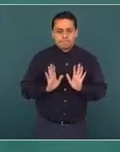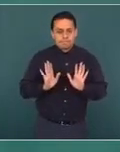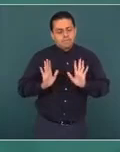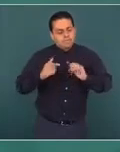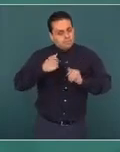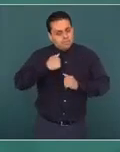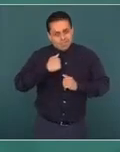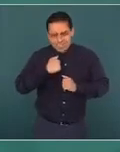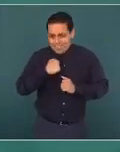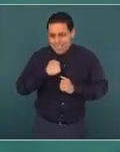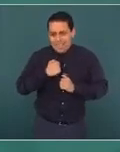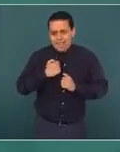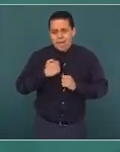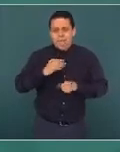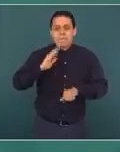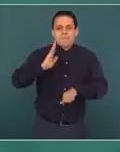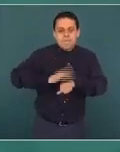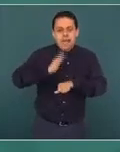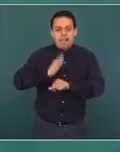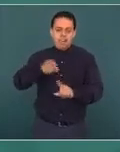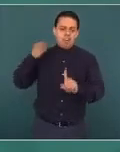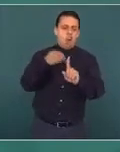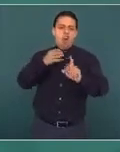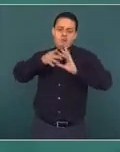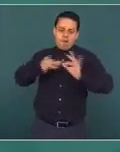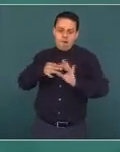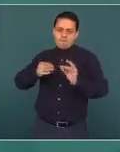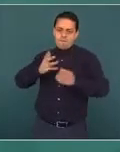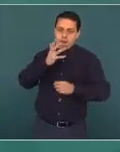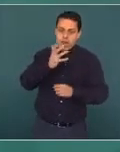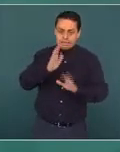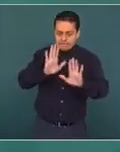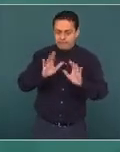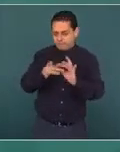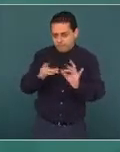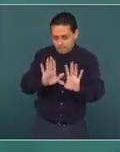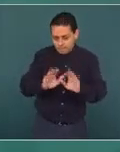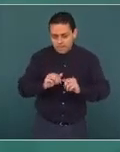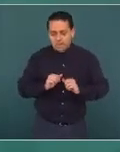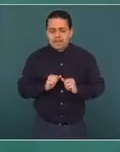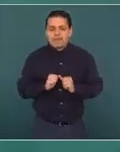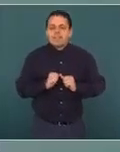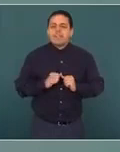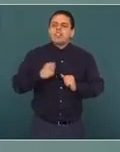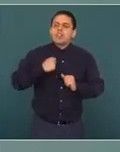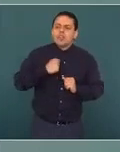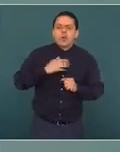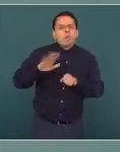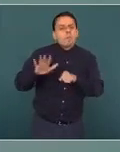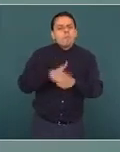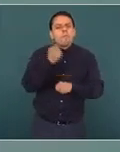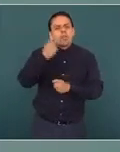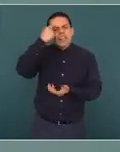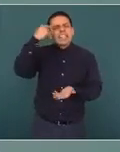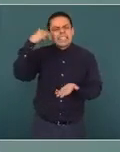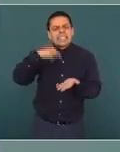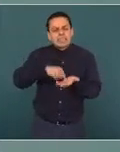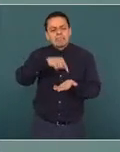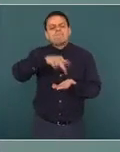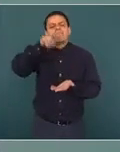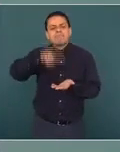categórico? ¿Por qué creo que no es apócrifo?